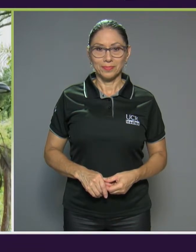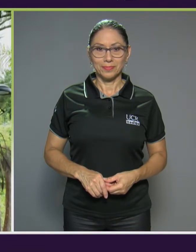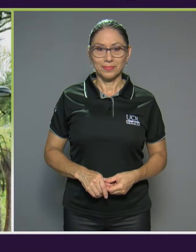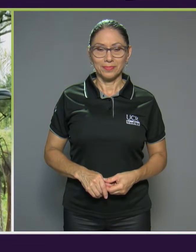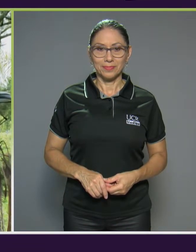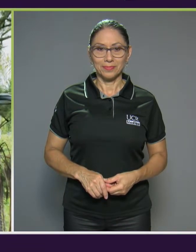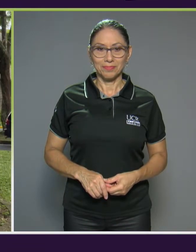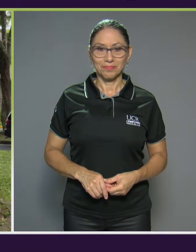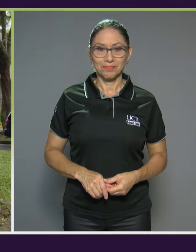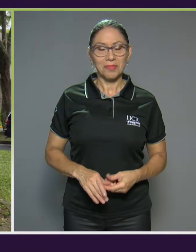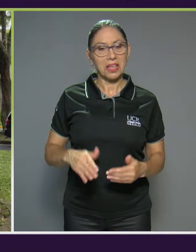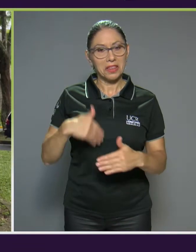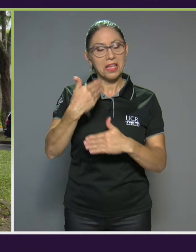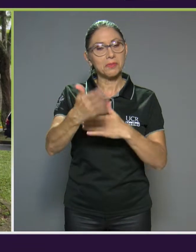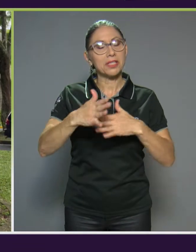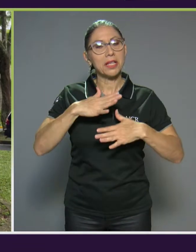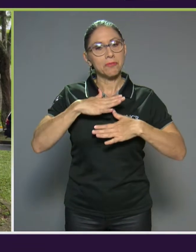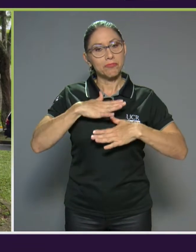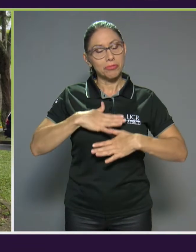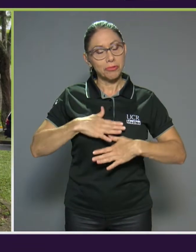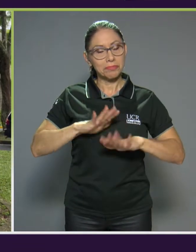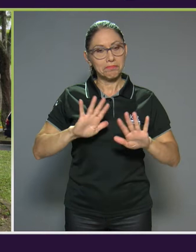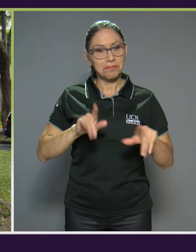Y descanse. Listo.